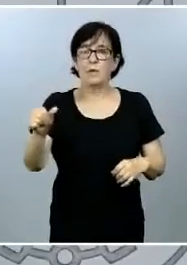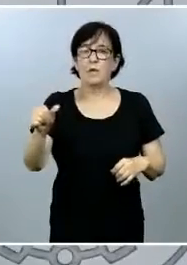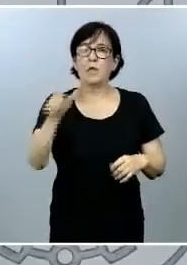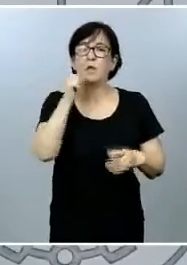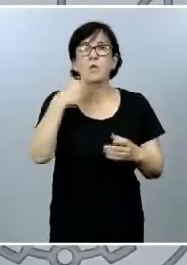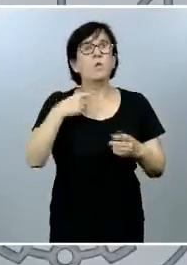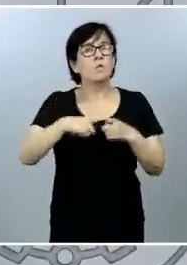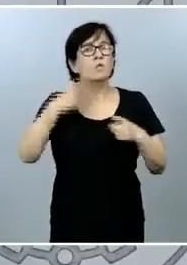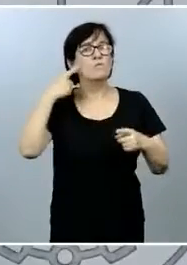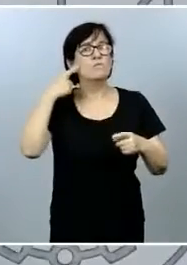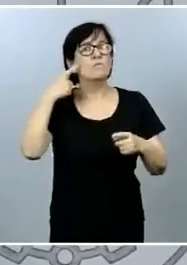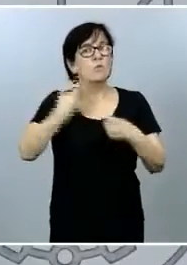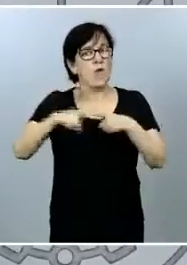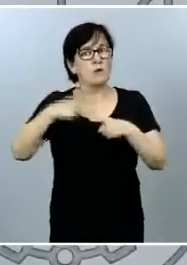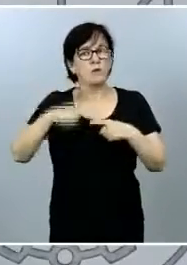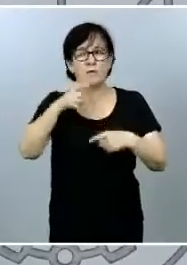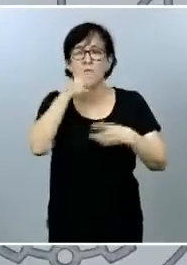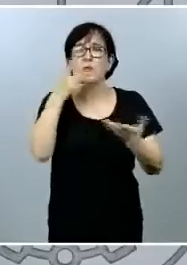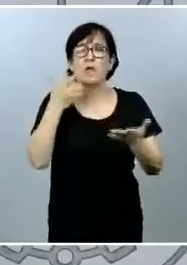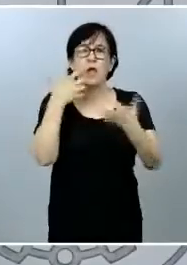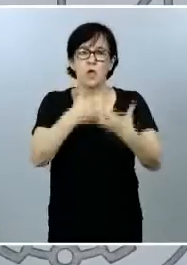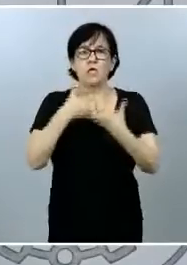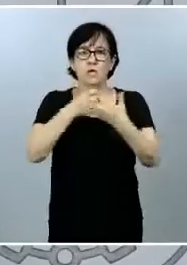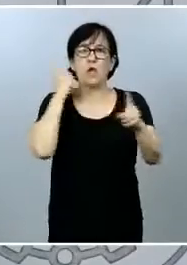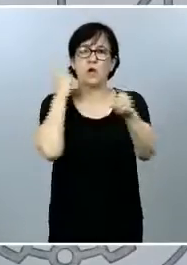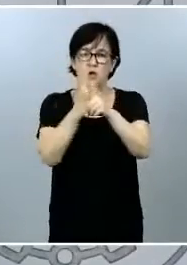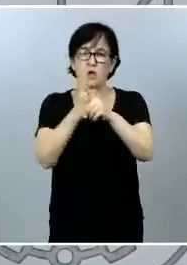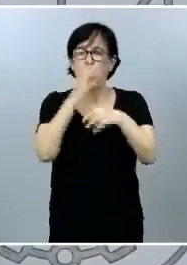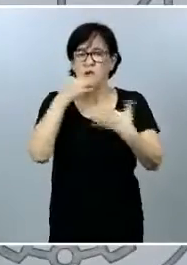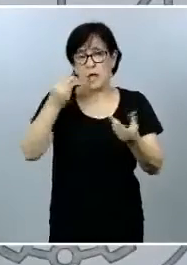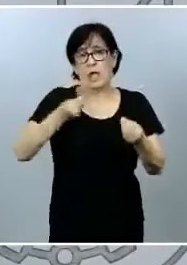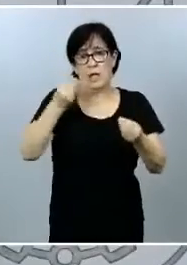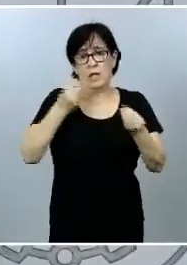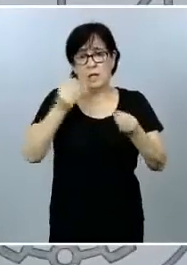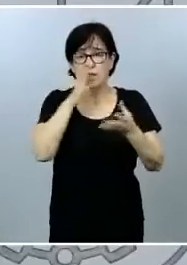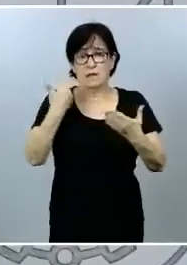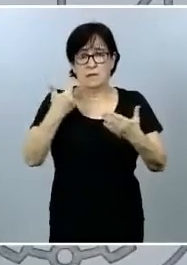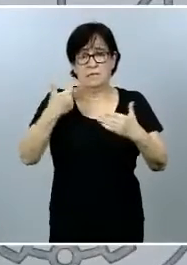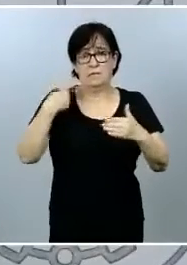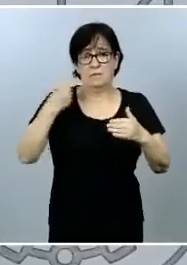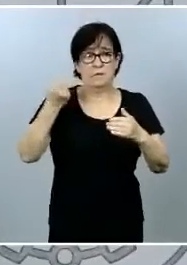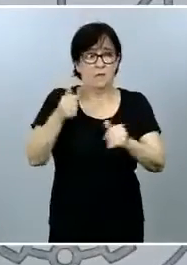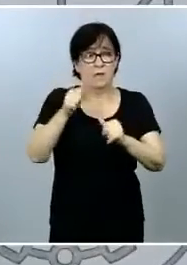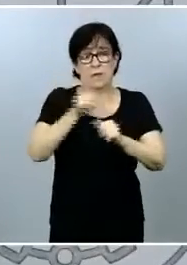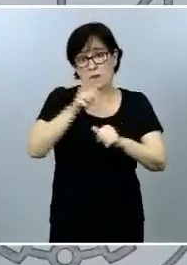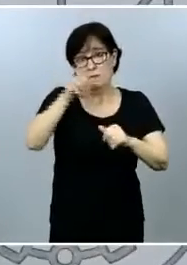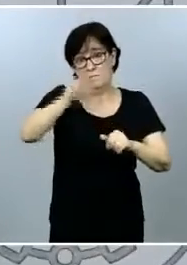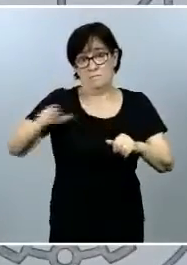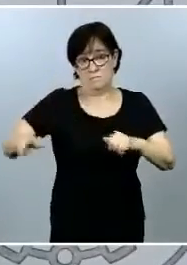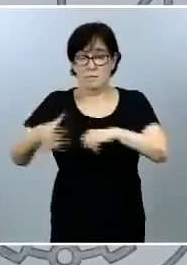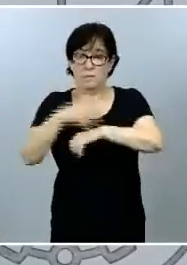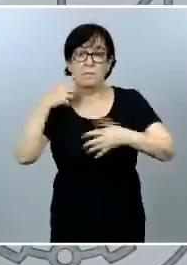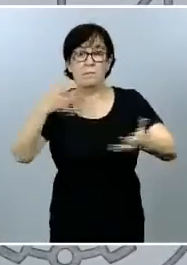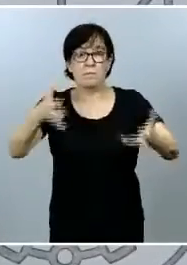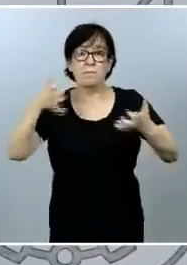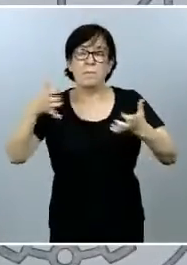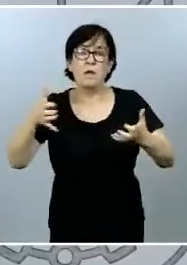en la lucha contra la pobreza en España. Se trata de un nuevo derecho de ciudadanía que va a beneficiar a